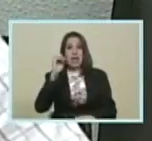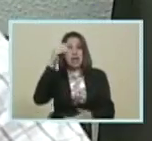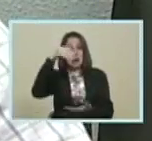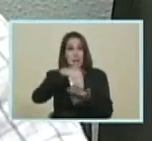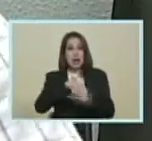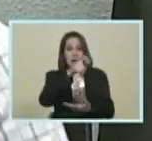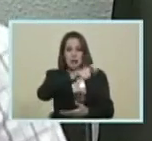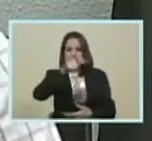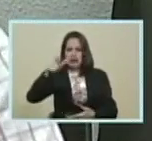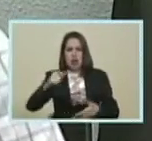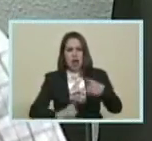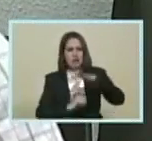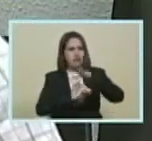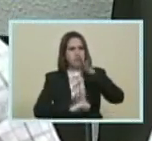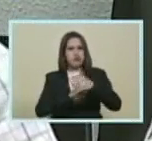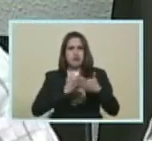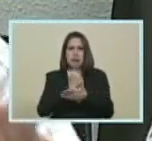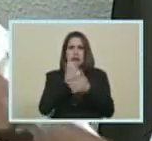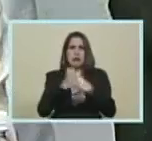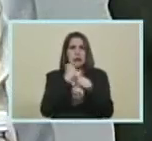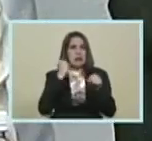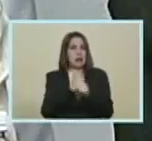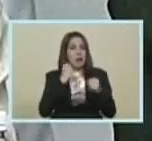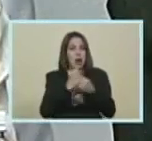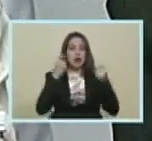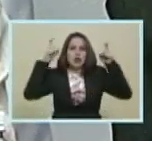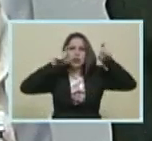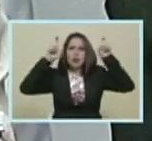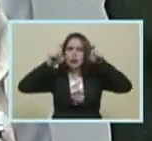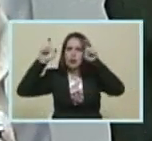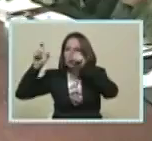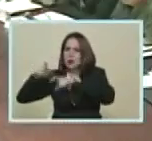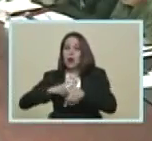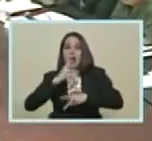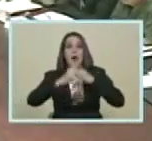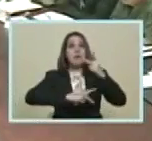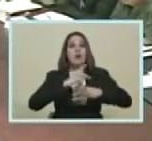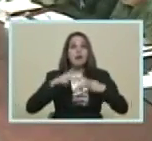Entonces vamos a un plan De formación En la producción